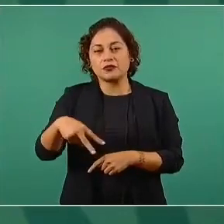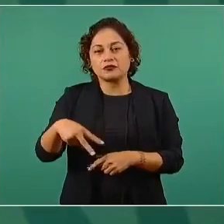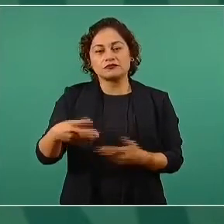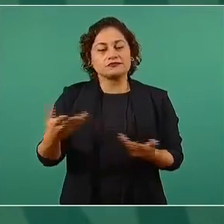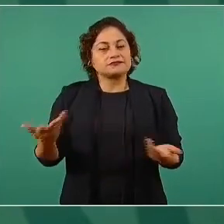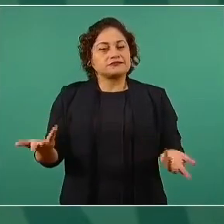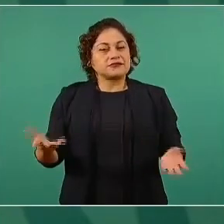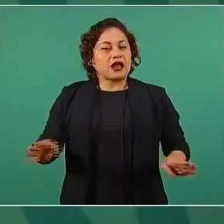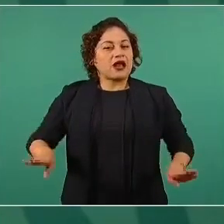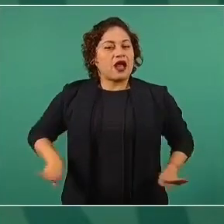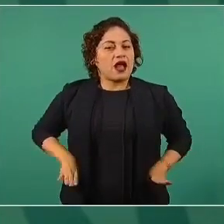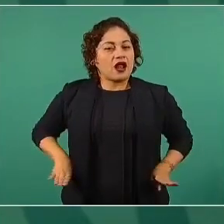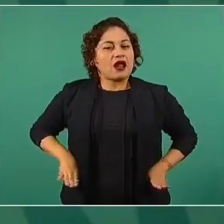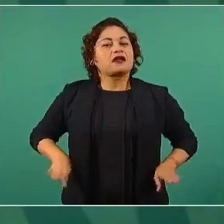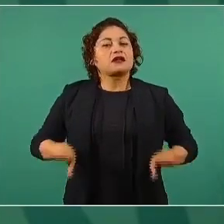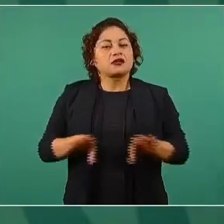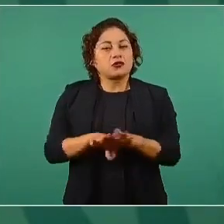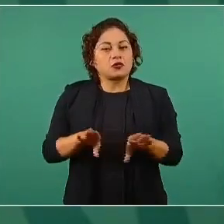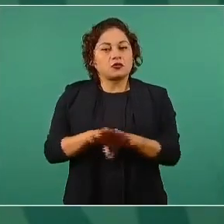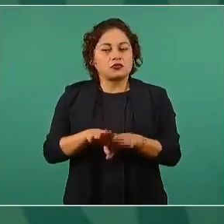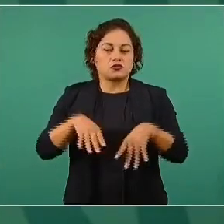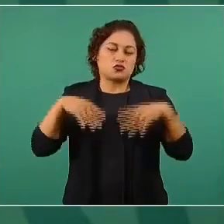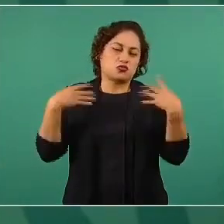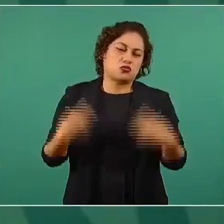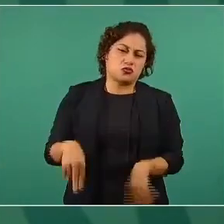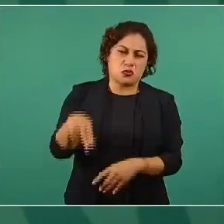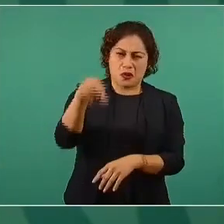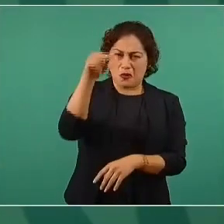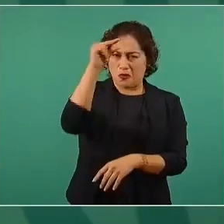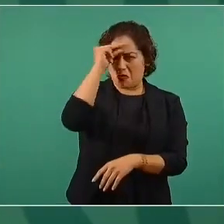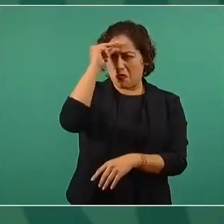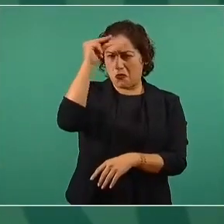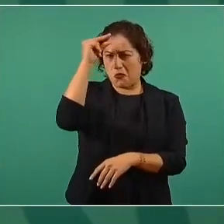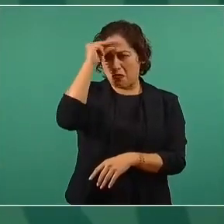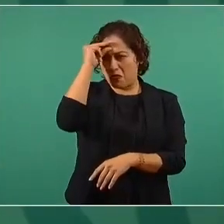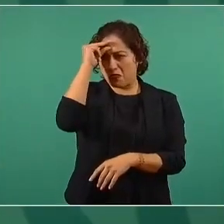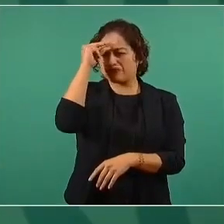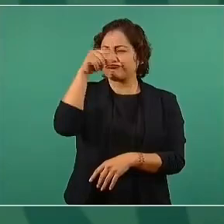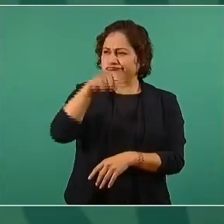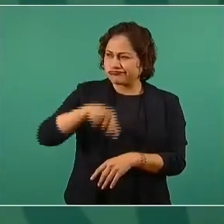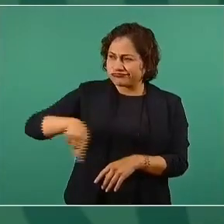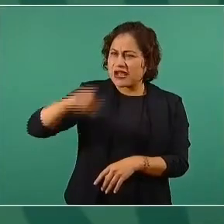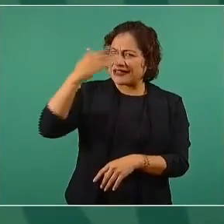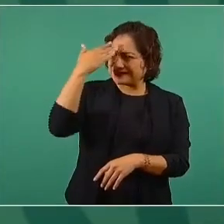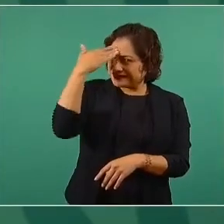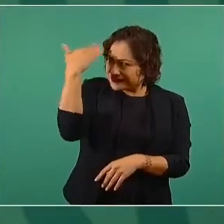muy, muy inteligente. es un pueblo sabio